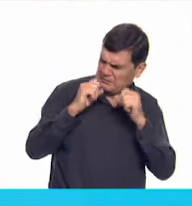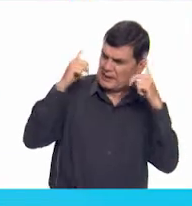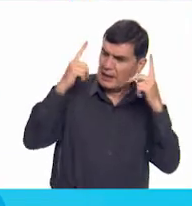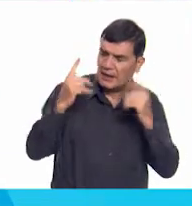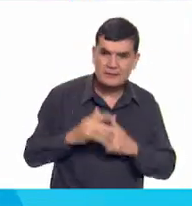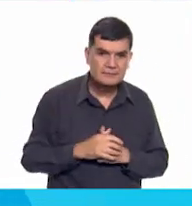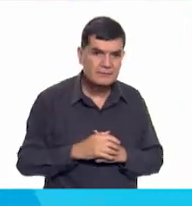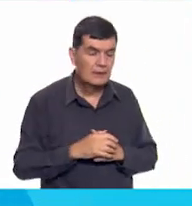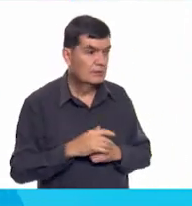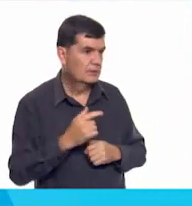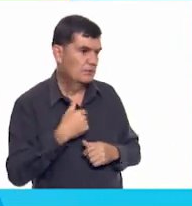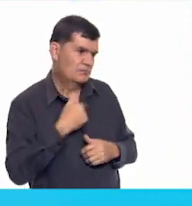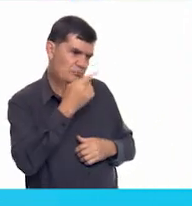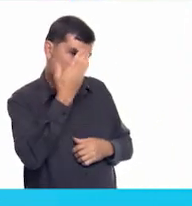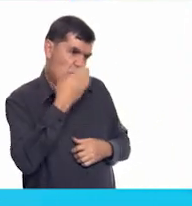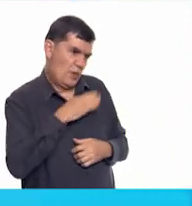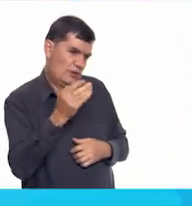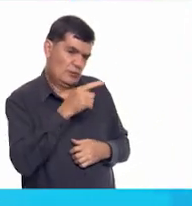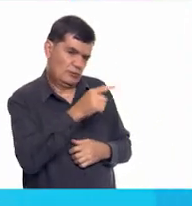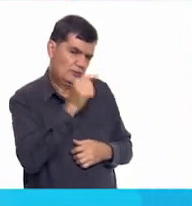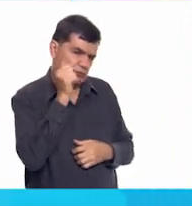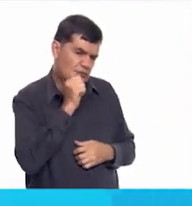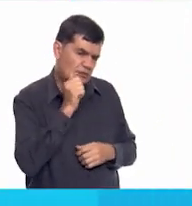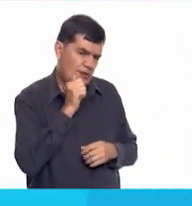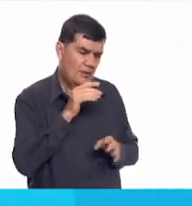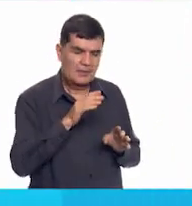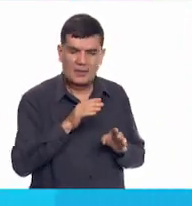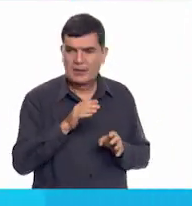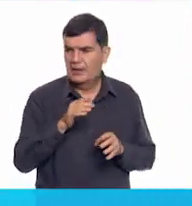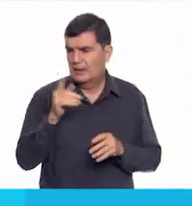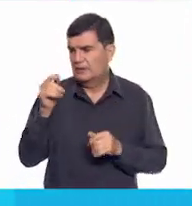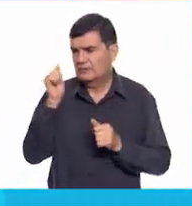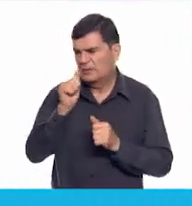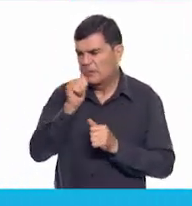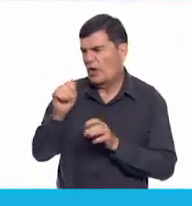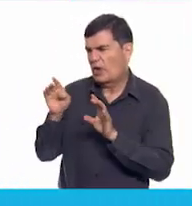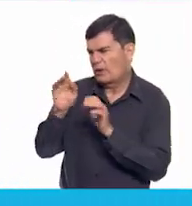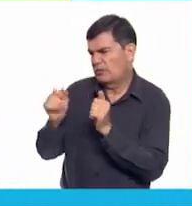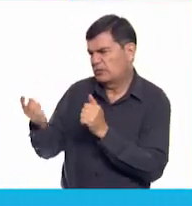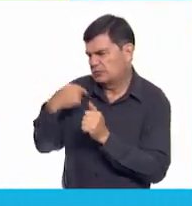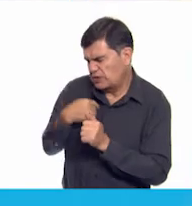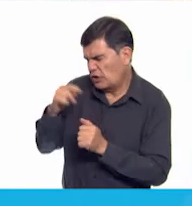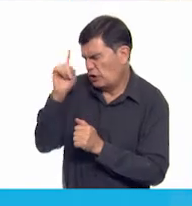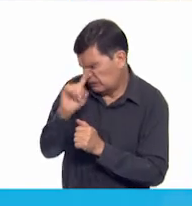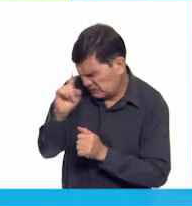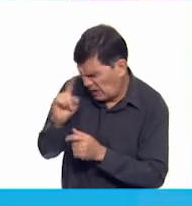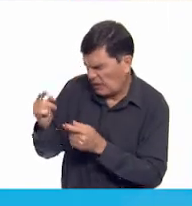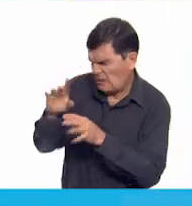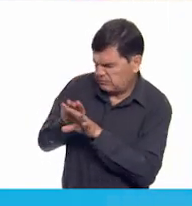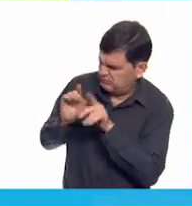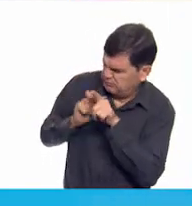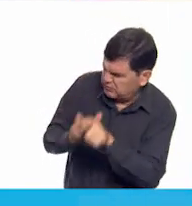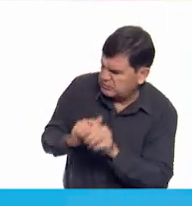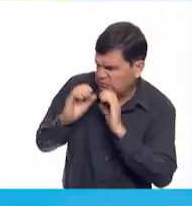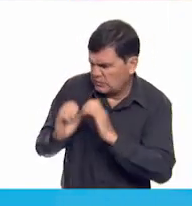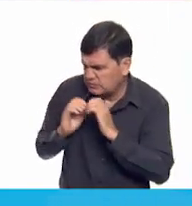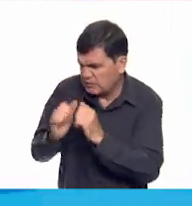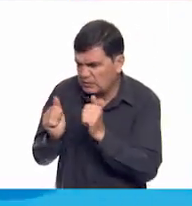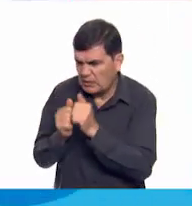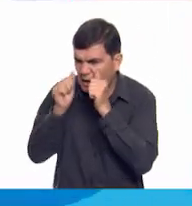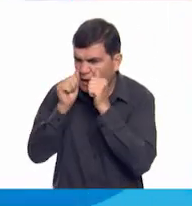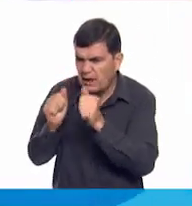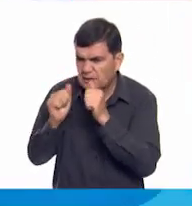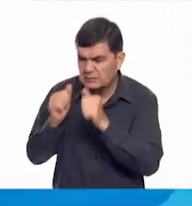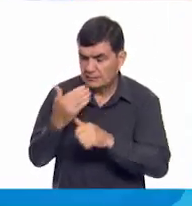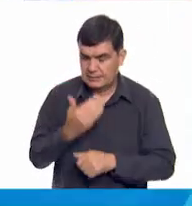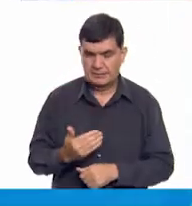Bueno, tú siempre tienes buenos consejos para cuidarnos y mantenernos alerta.